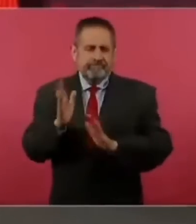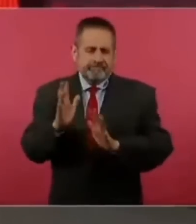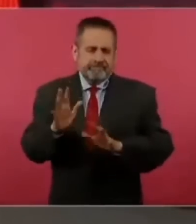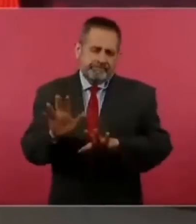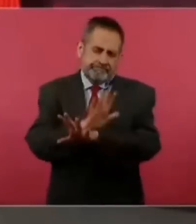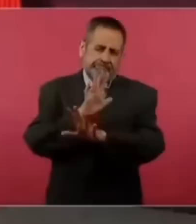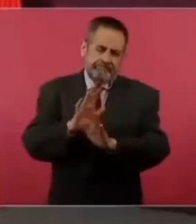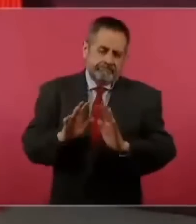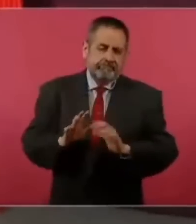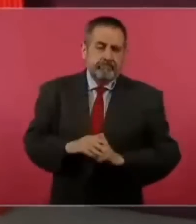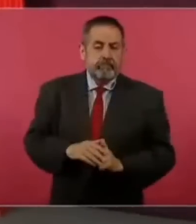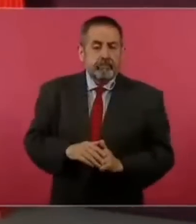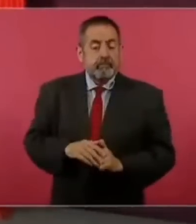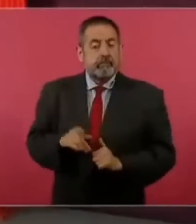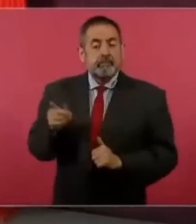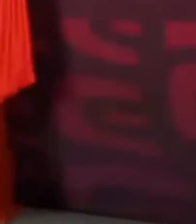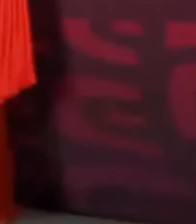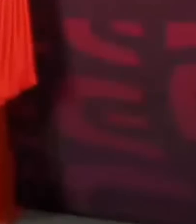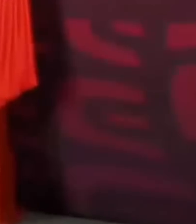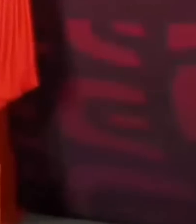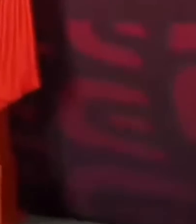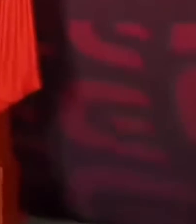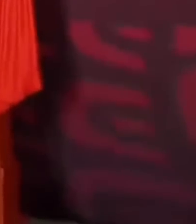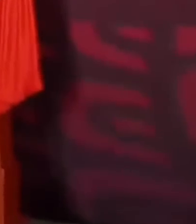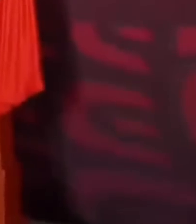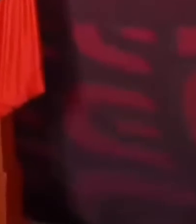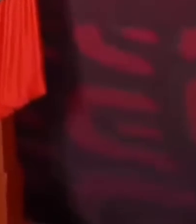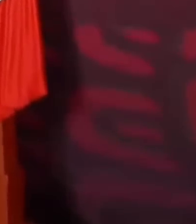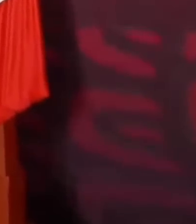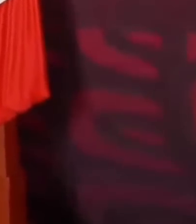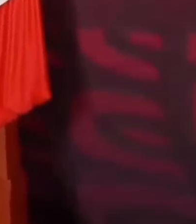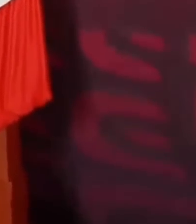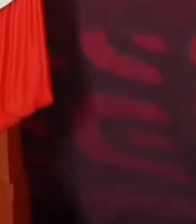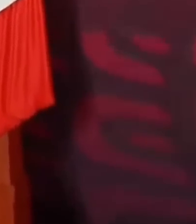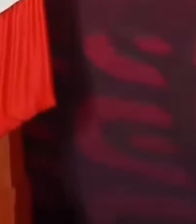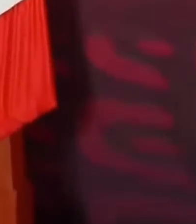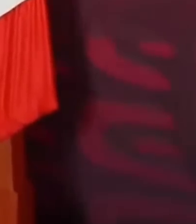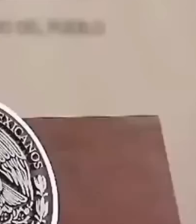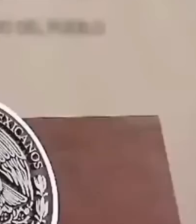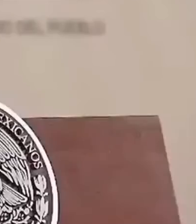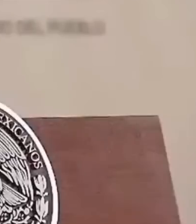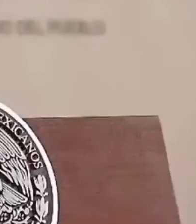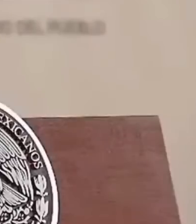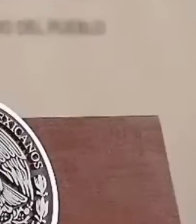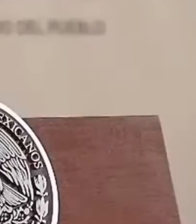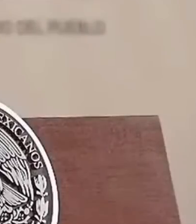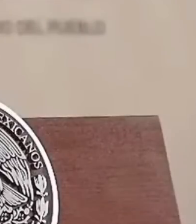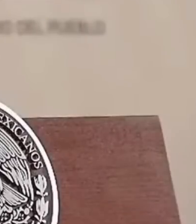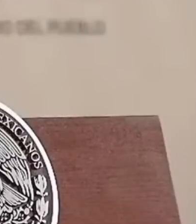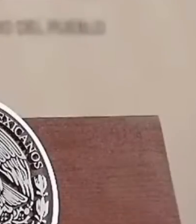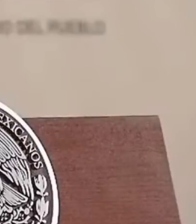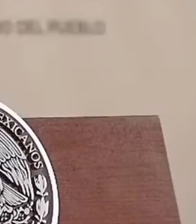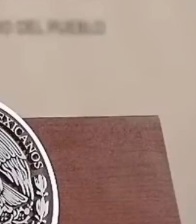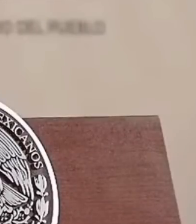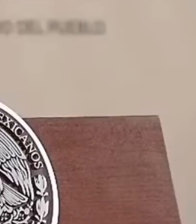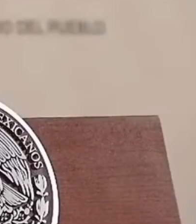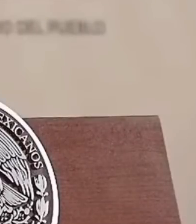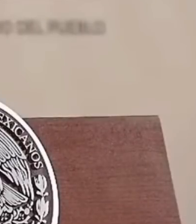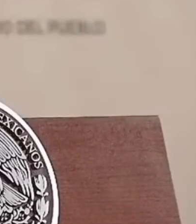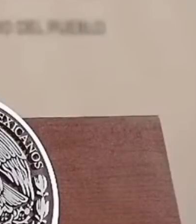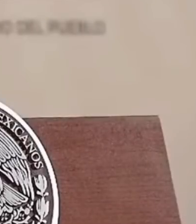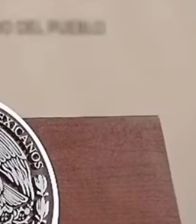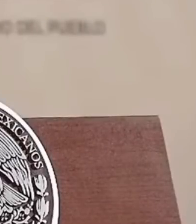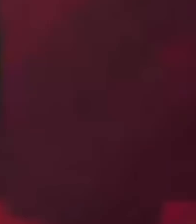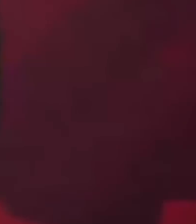y la maestra delfina gómez gobernadora electa ya